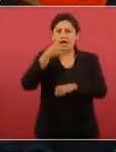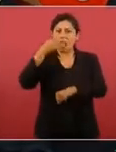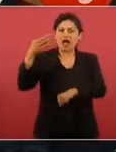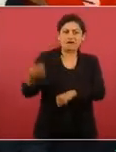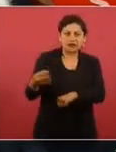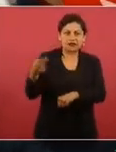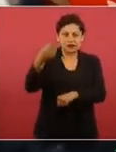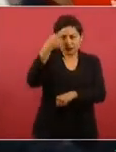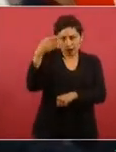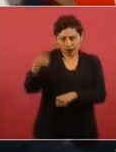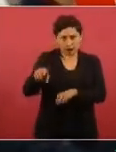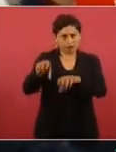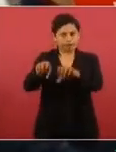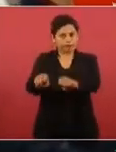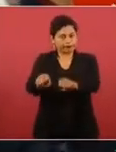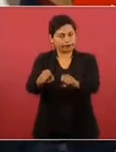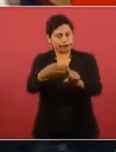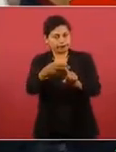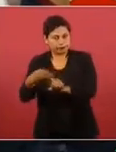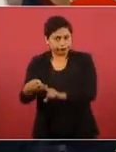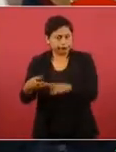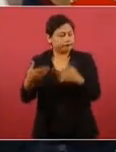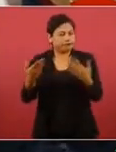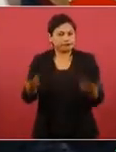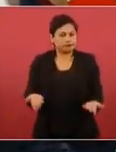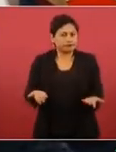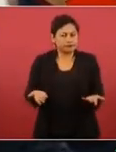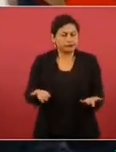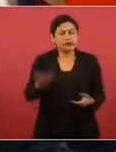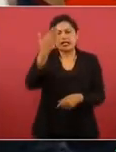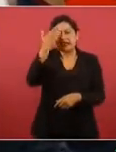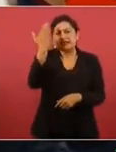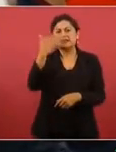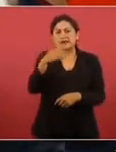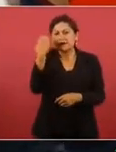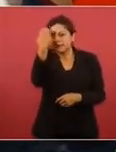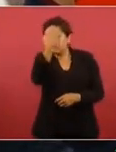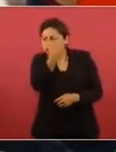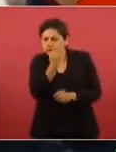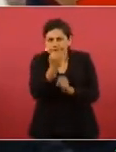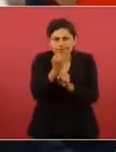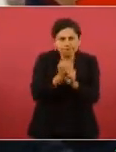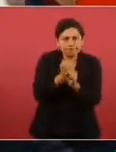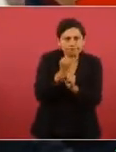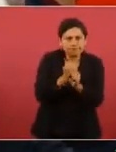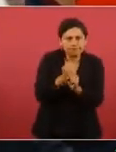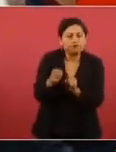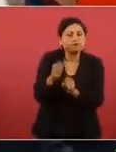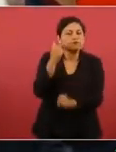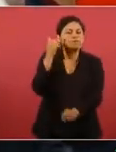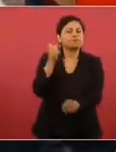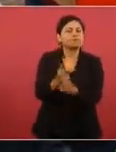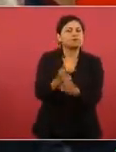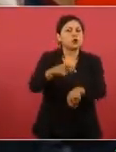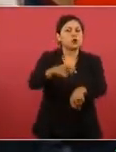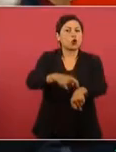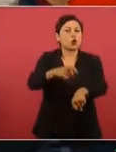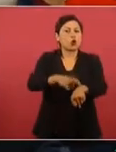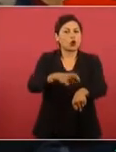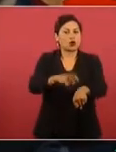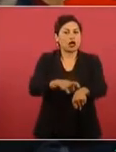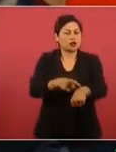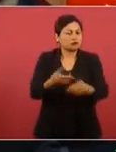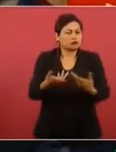instrucción y desde qué autoridad. Serían mis preguntas. información justamente de quiénes dieron esa orden es parte de la investigación judicial.